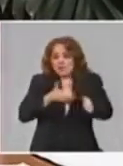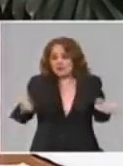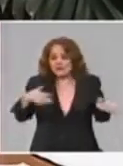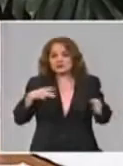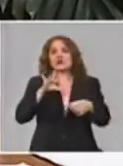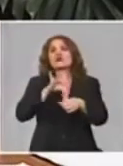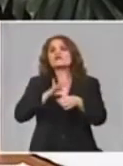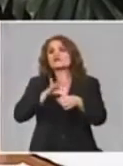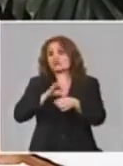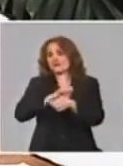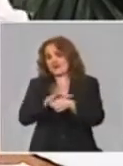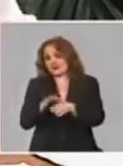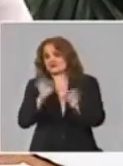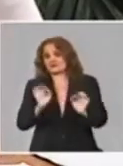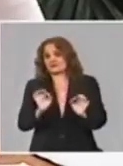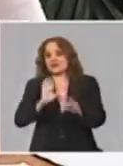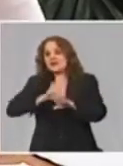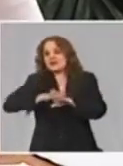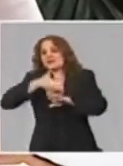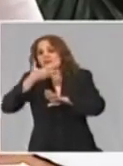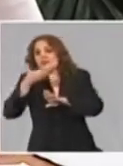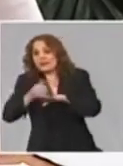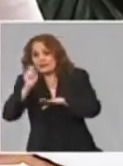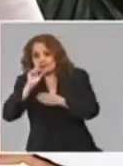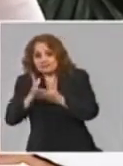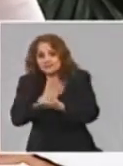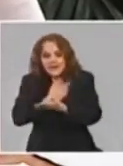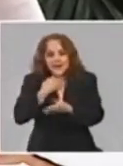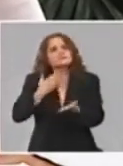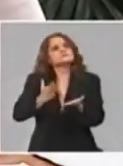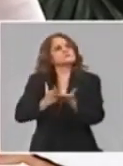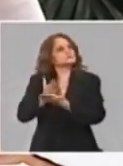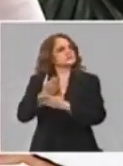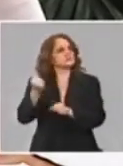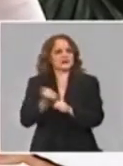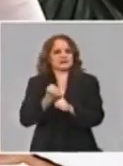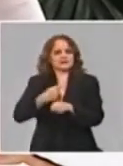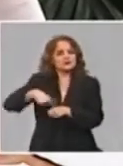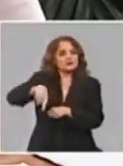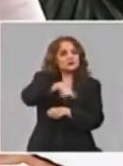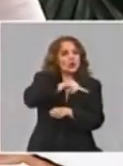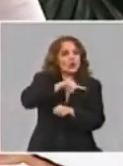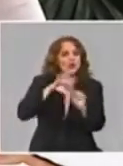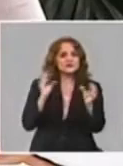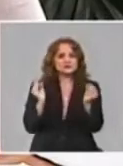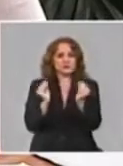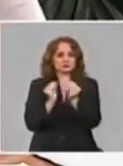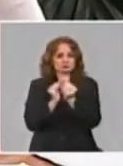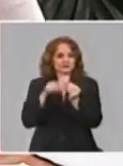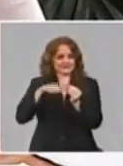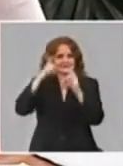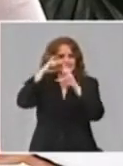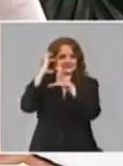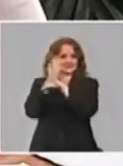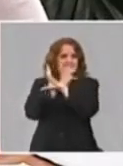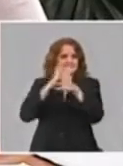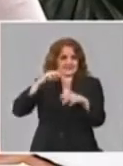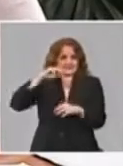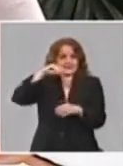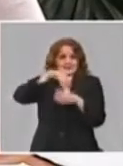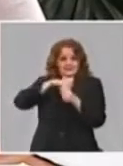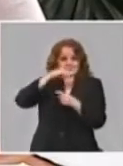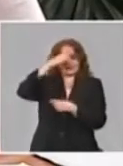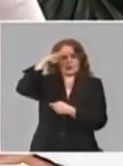después, del post-COVID, como le llaman, yo creo que en eso la ciencia en Cuba, el